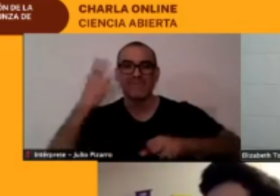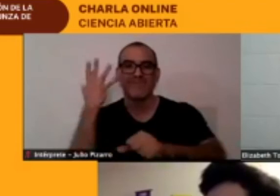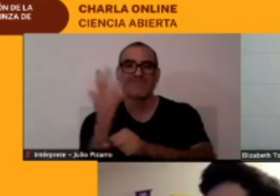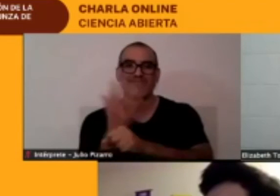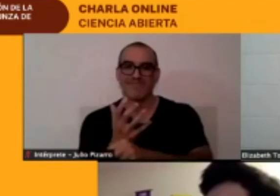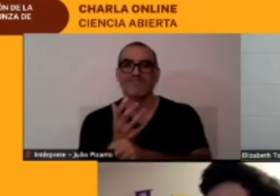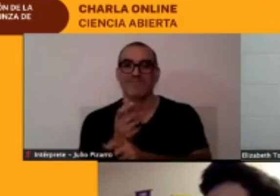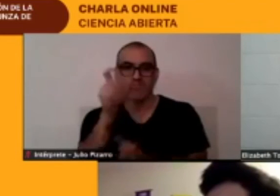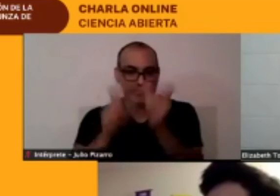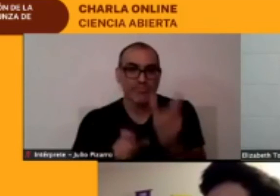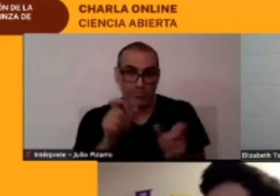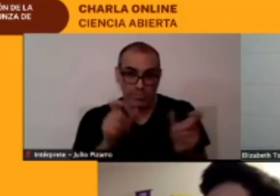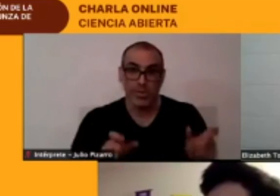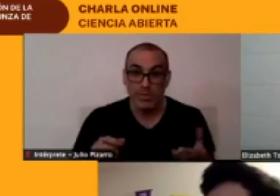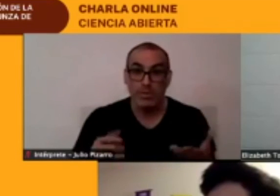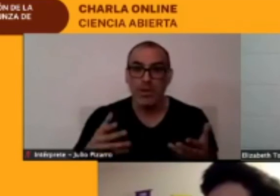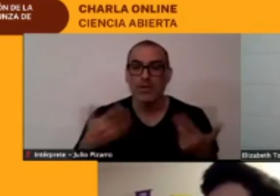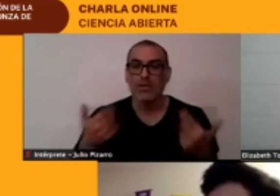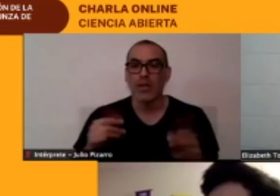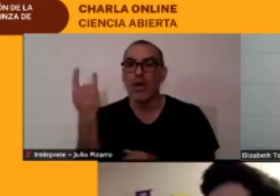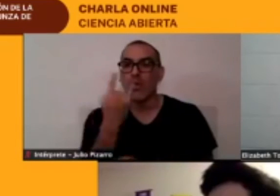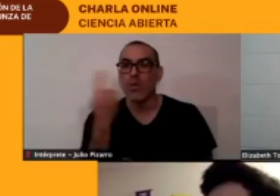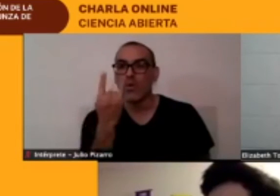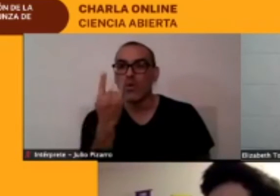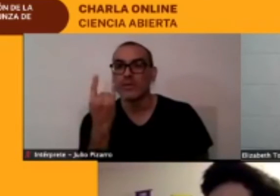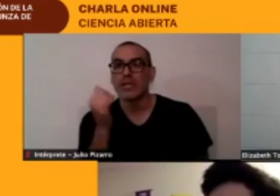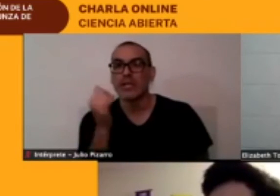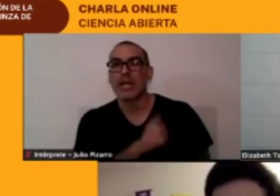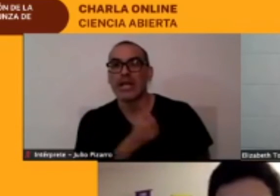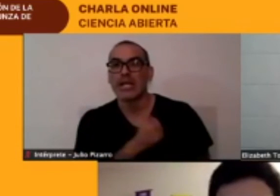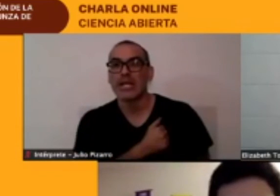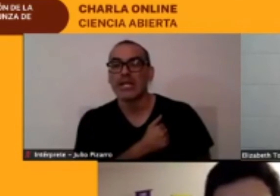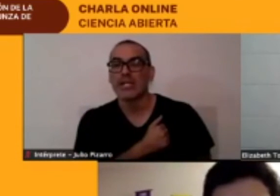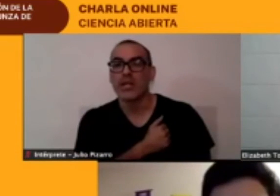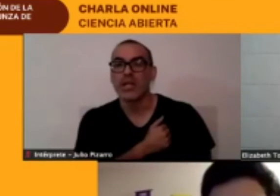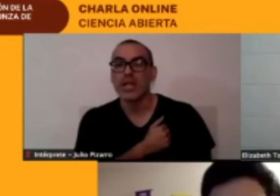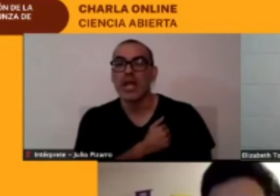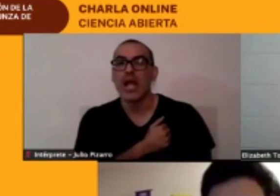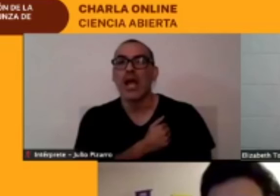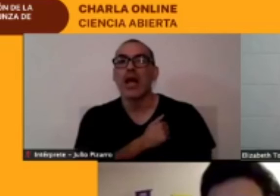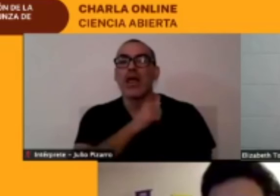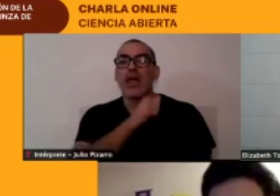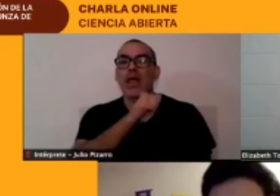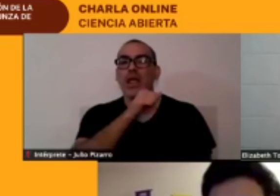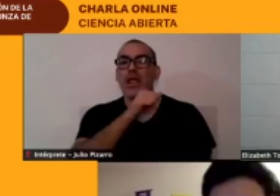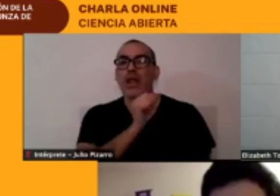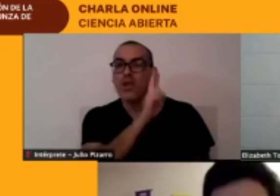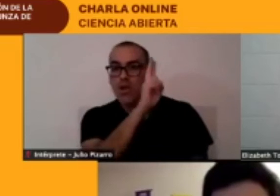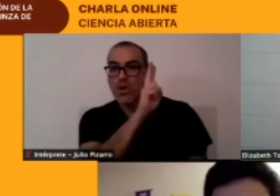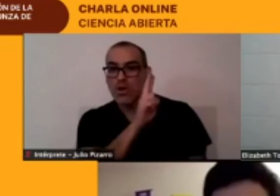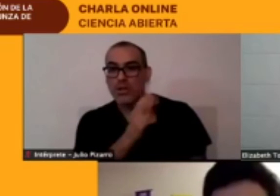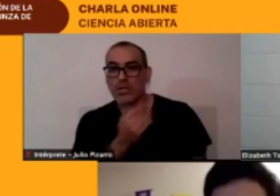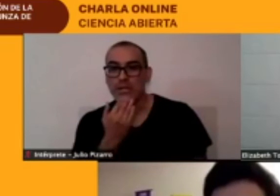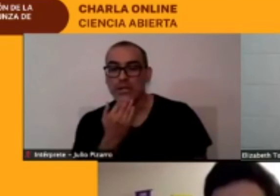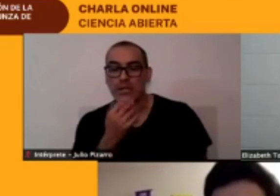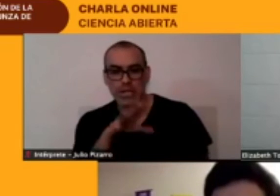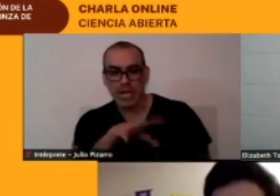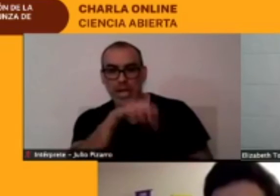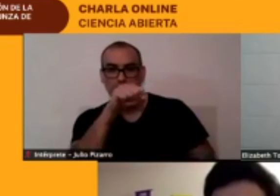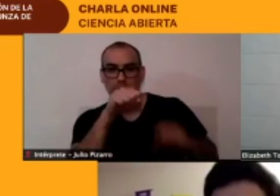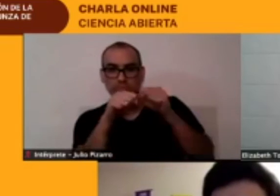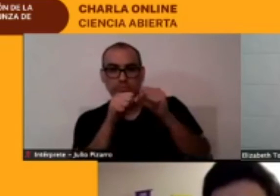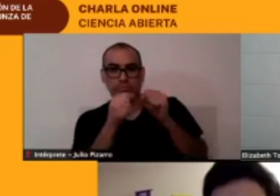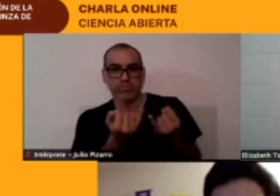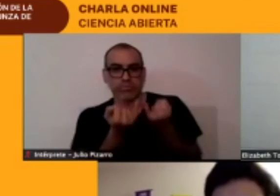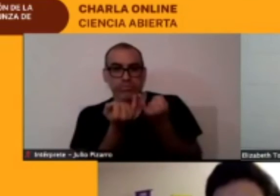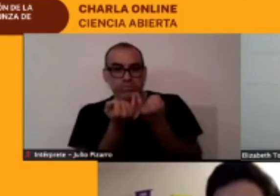de la Universidad Católica del Norte que recoge eso los invito yo creo que el aporte de esta